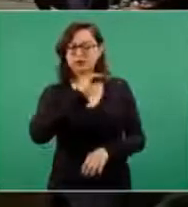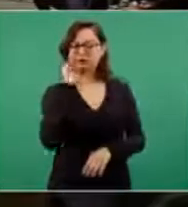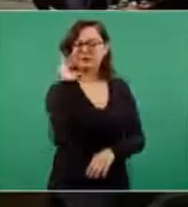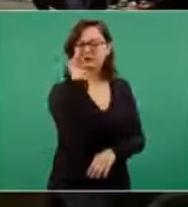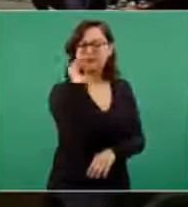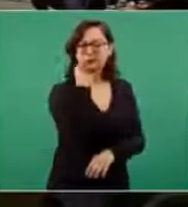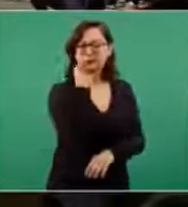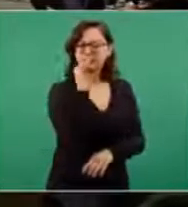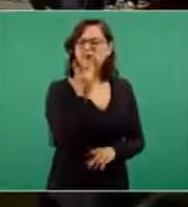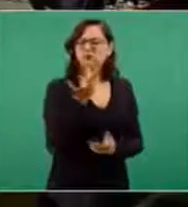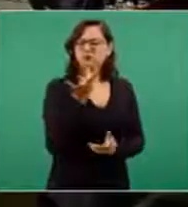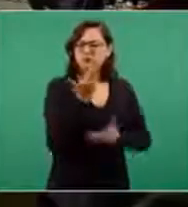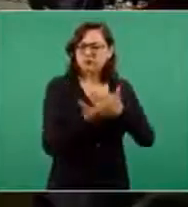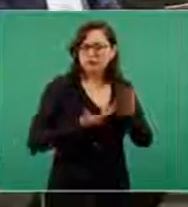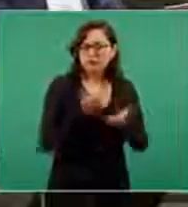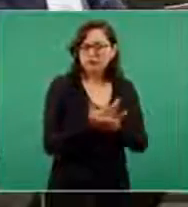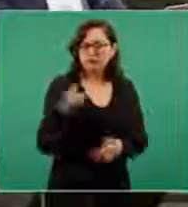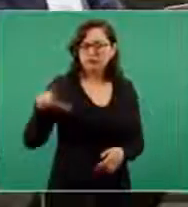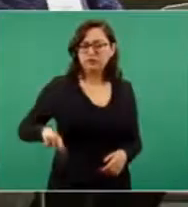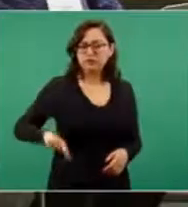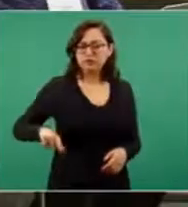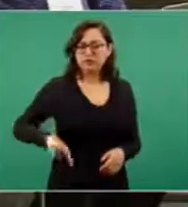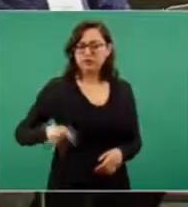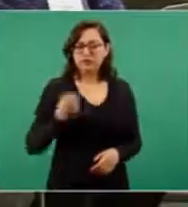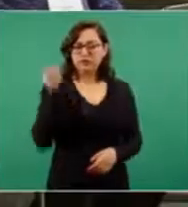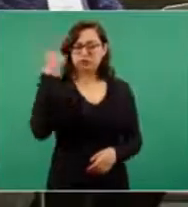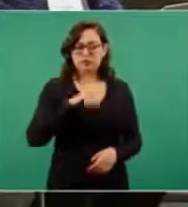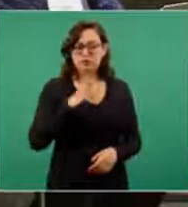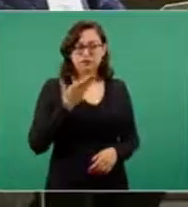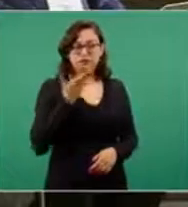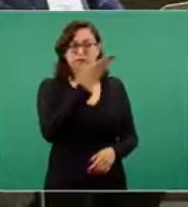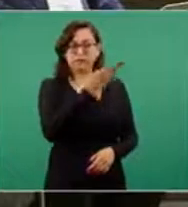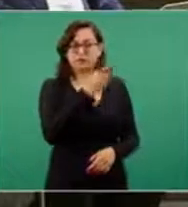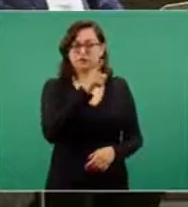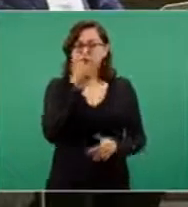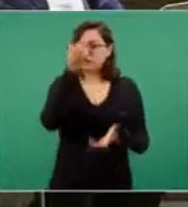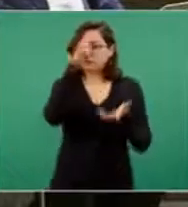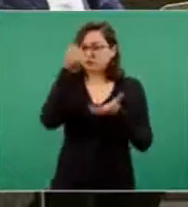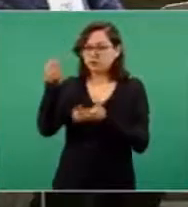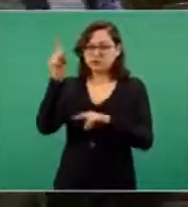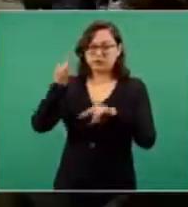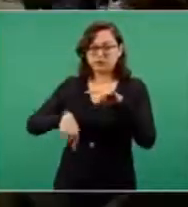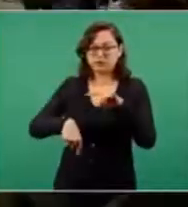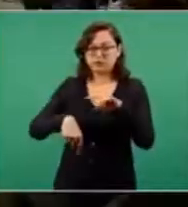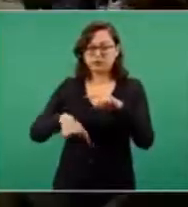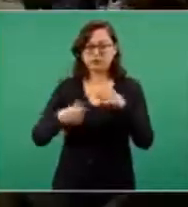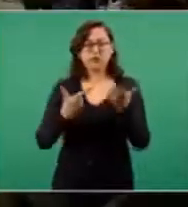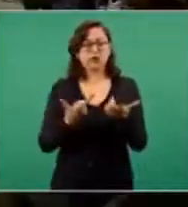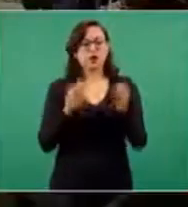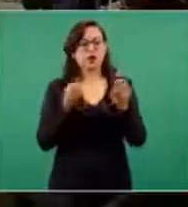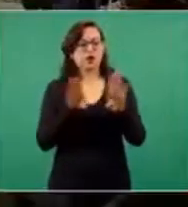solicitud expresa por parte del gobierno para retirar el financiamiento para estas organizaciones. ¿No tienes la nota?